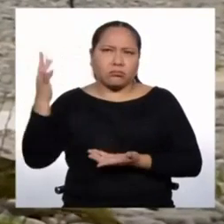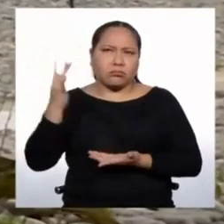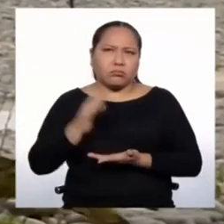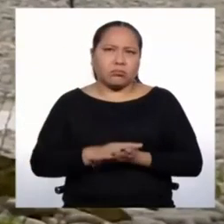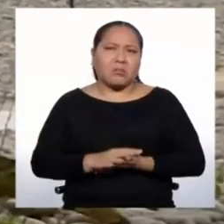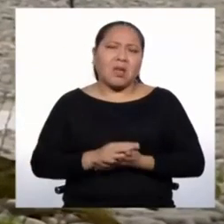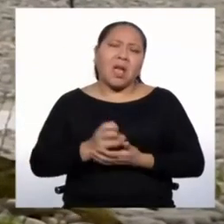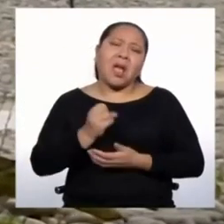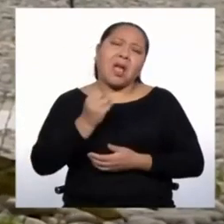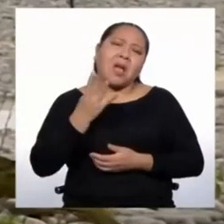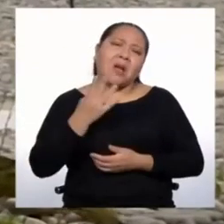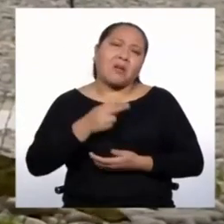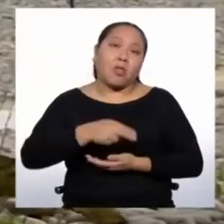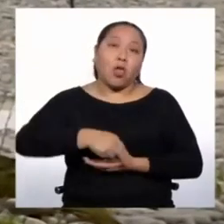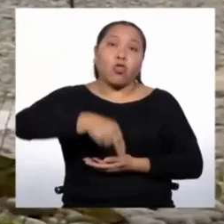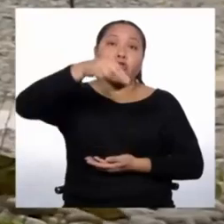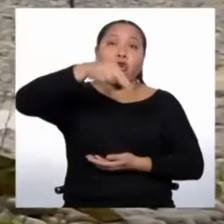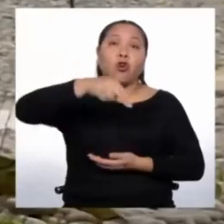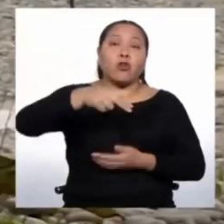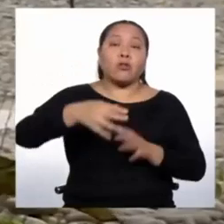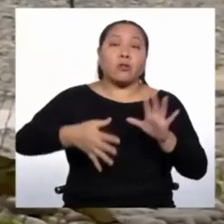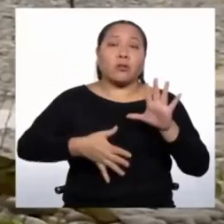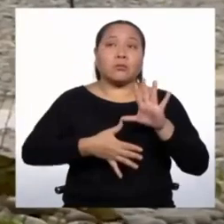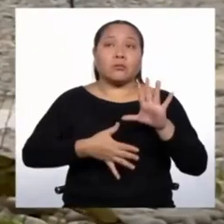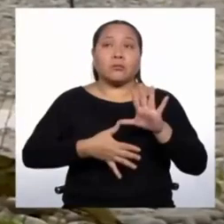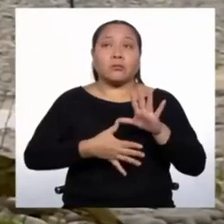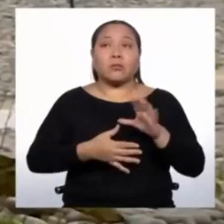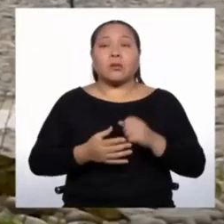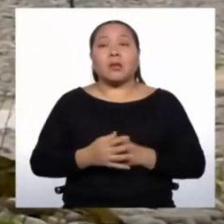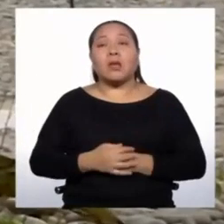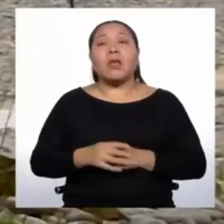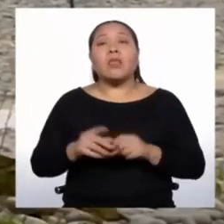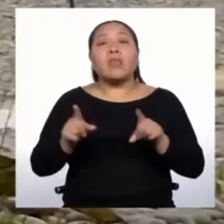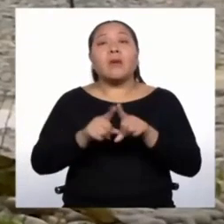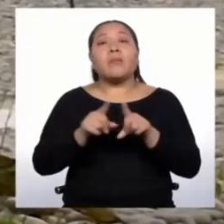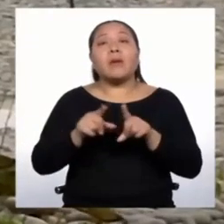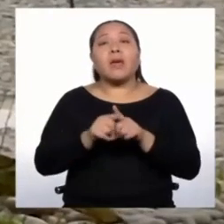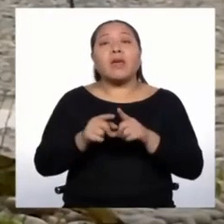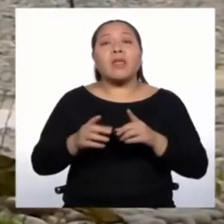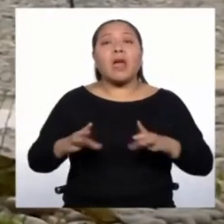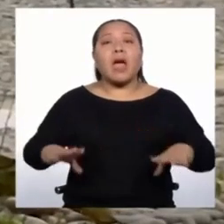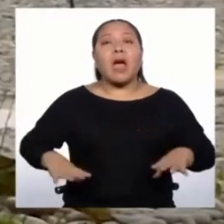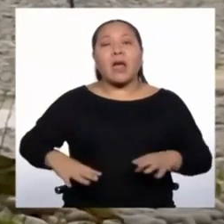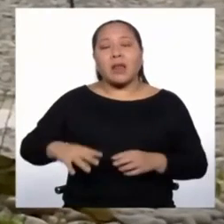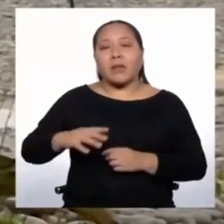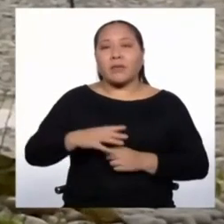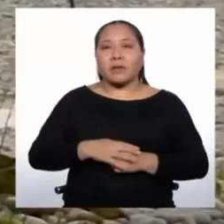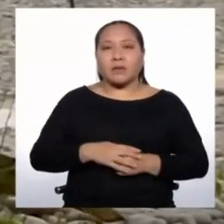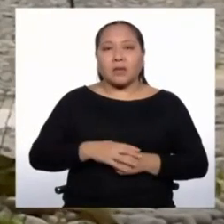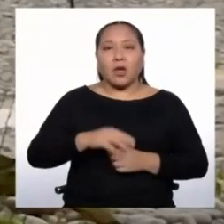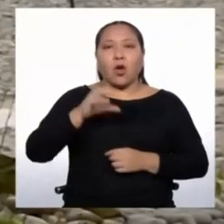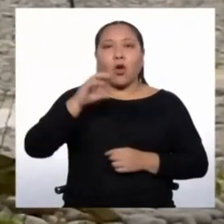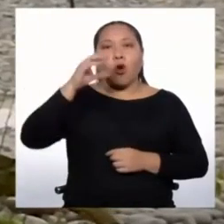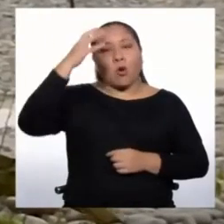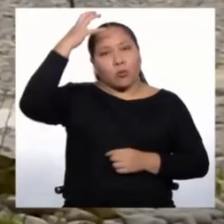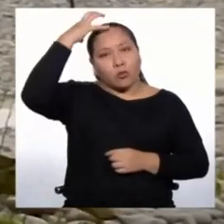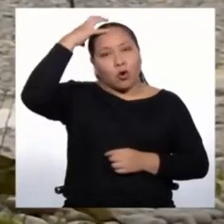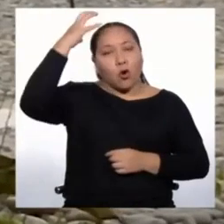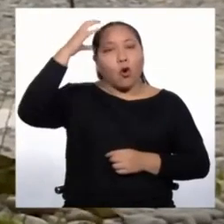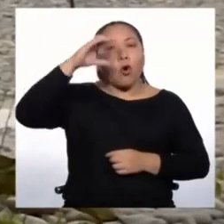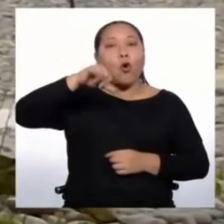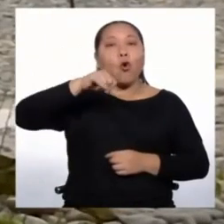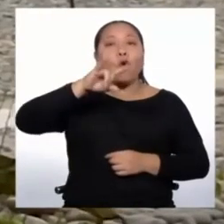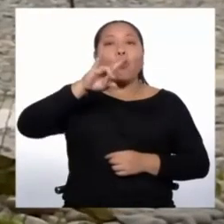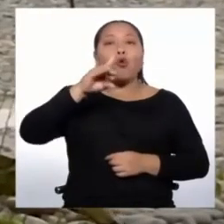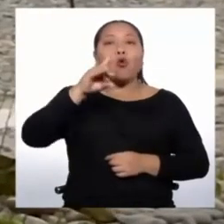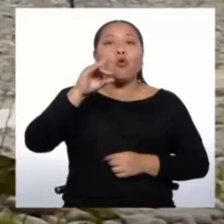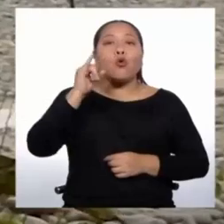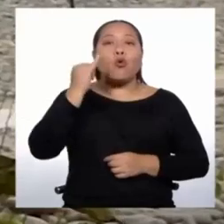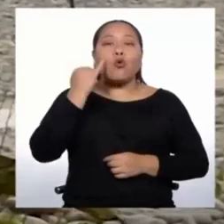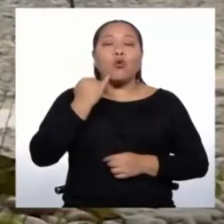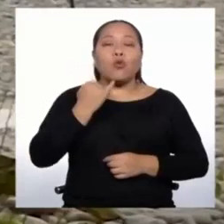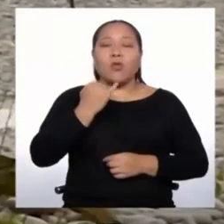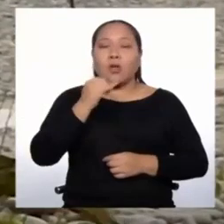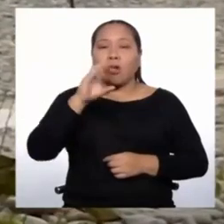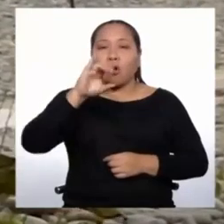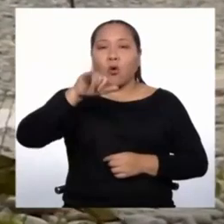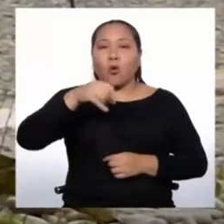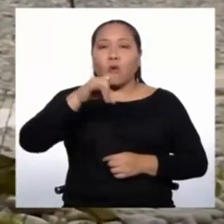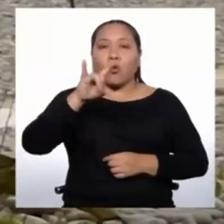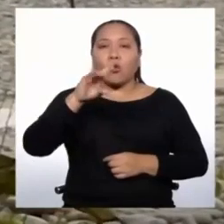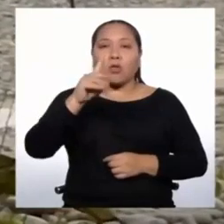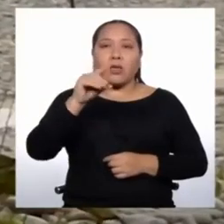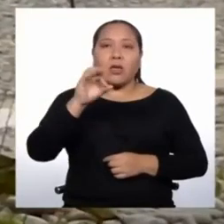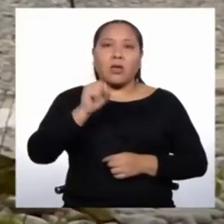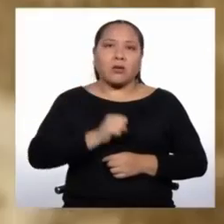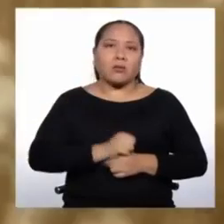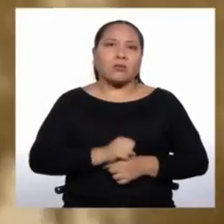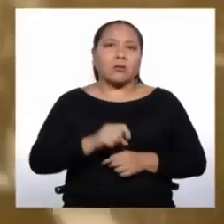norteamericanos, las colonias árabe y judía. Y desde Sudamérica, no solamente venezolanos, sino también